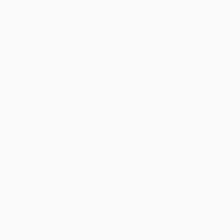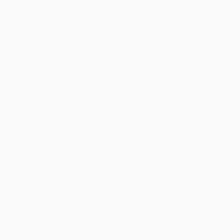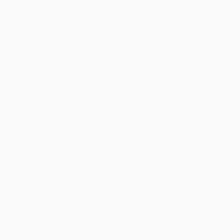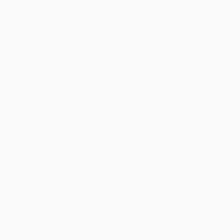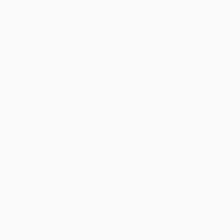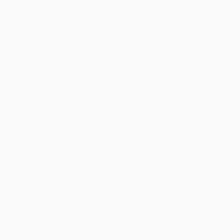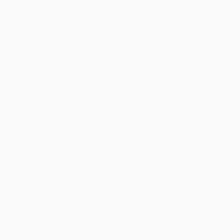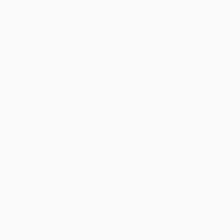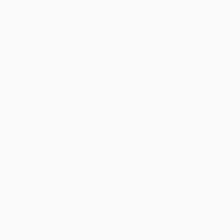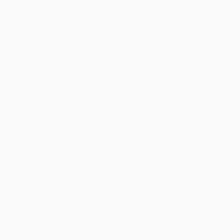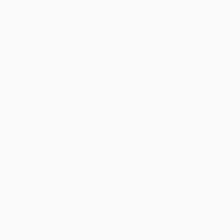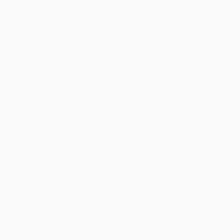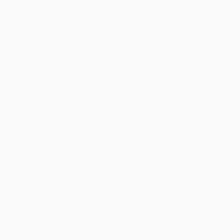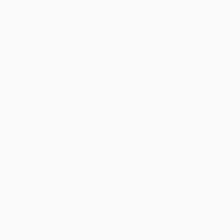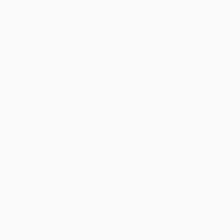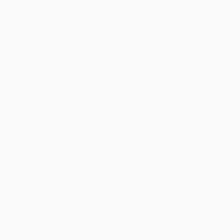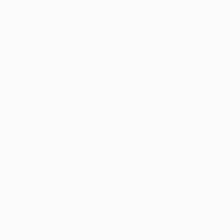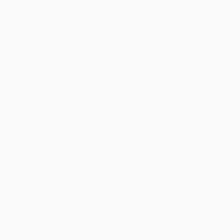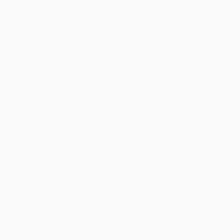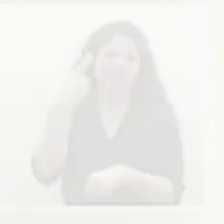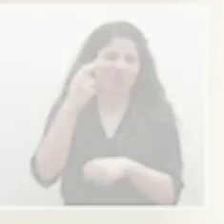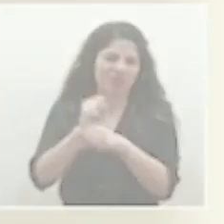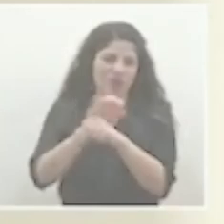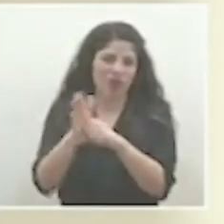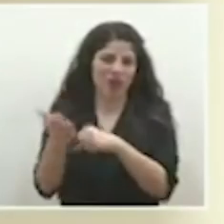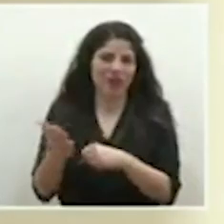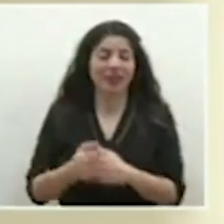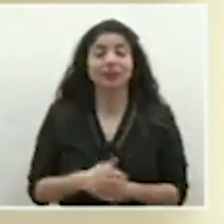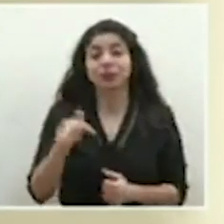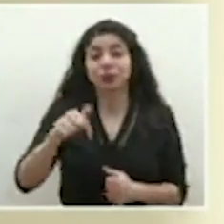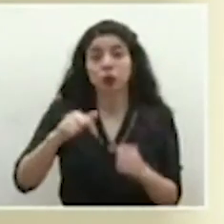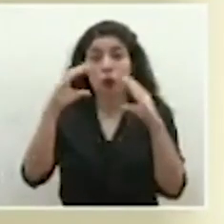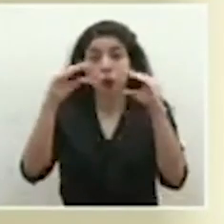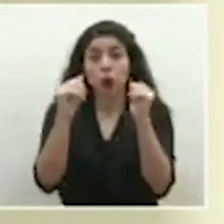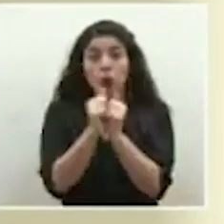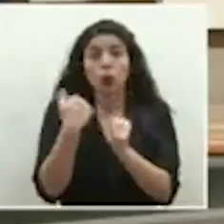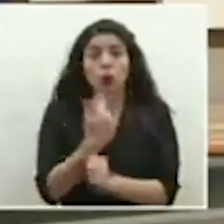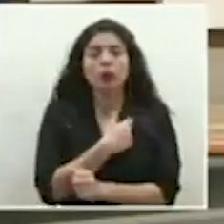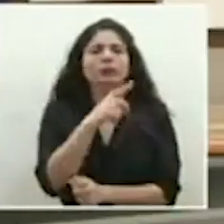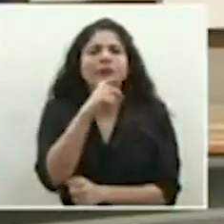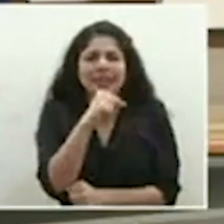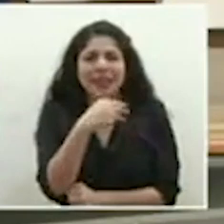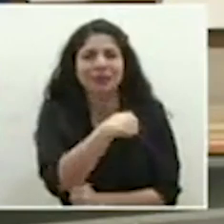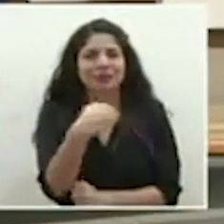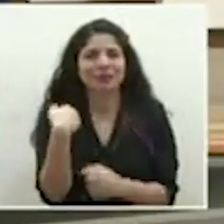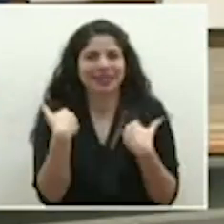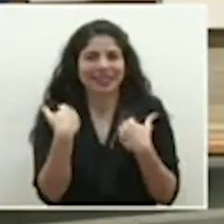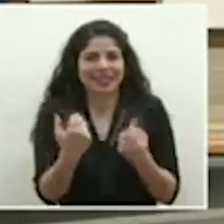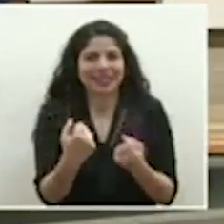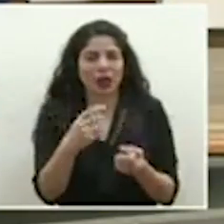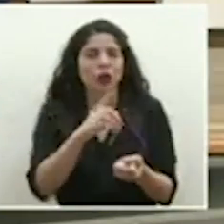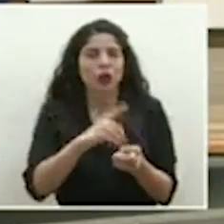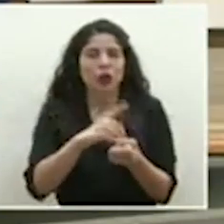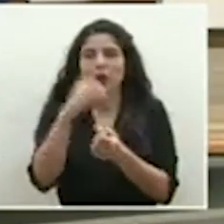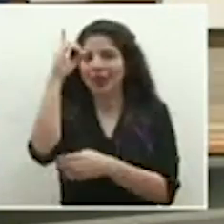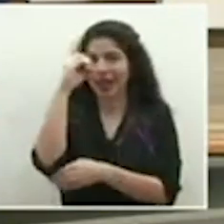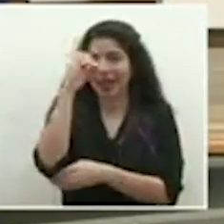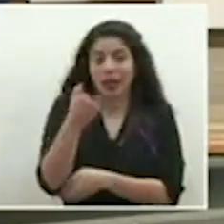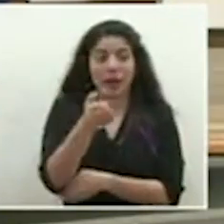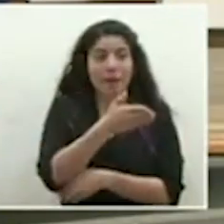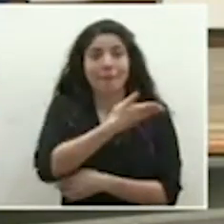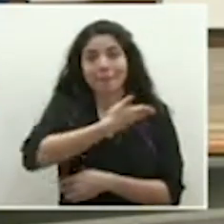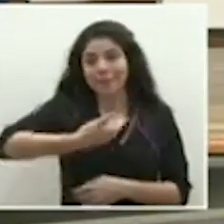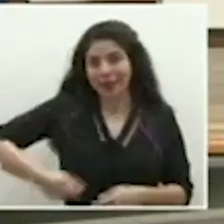Quedándonos en casa, cuidamos en pura vida. Esta tarde nos acompaña el ministro de Salud, el doctor Daniel Salas, y el